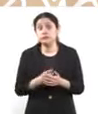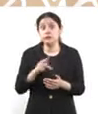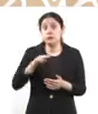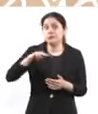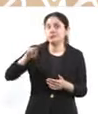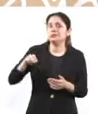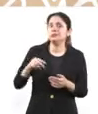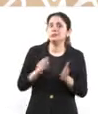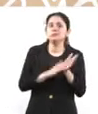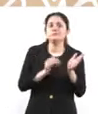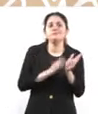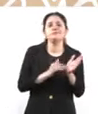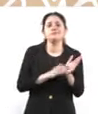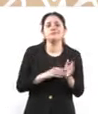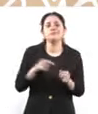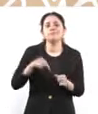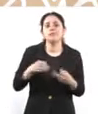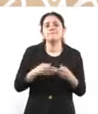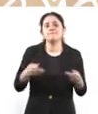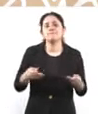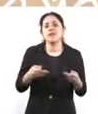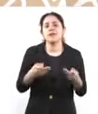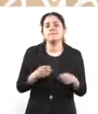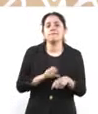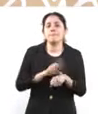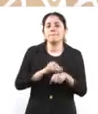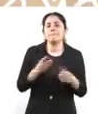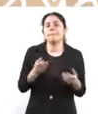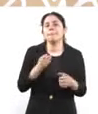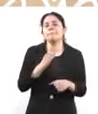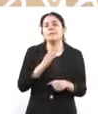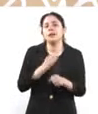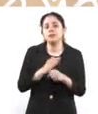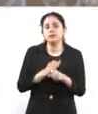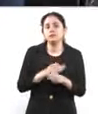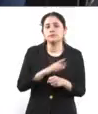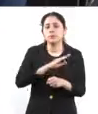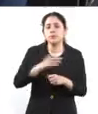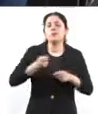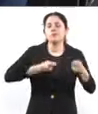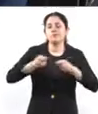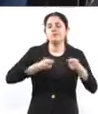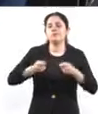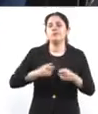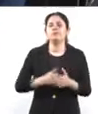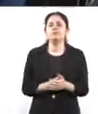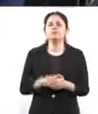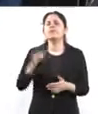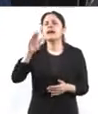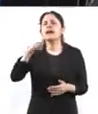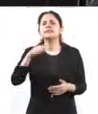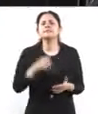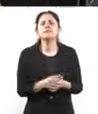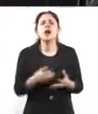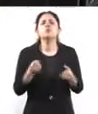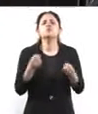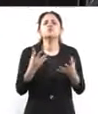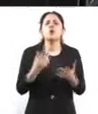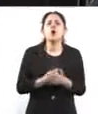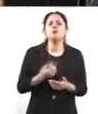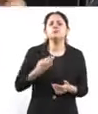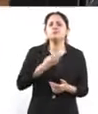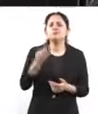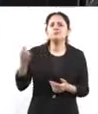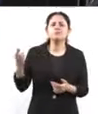papel de uso de suelo. Entonces, también se les está dando la posibilidad de regularizarse. ¿Se tiene conocimiento de cuántos restaurantes estarían